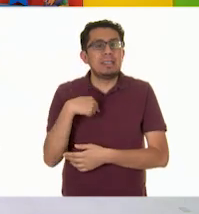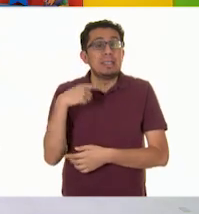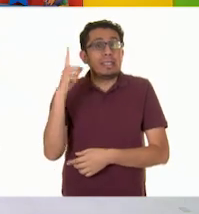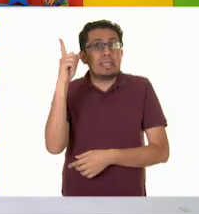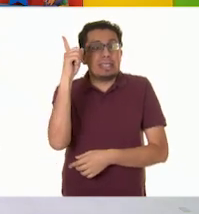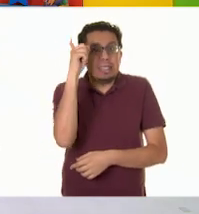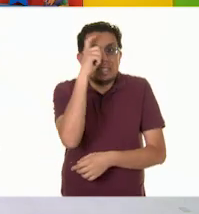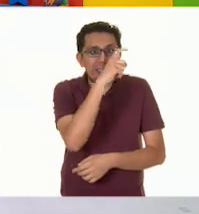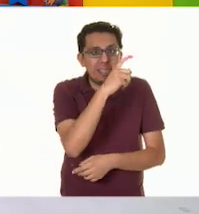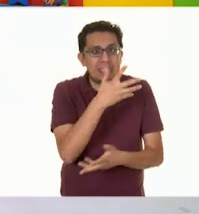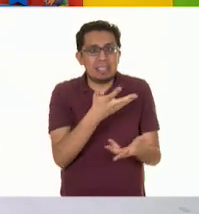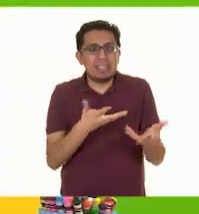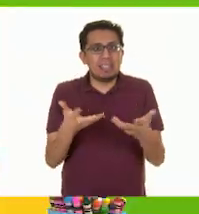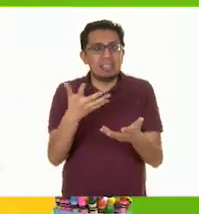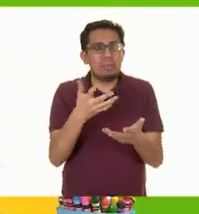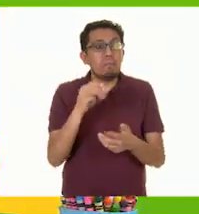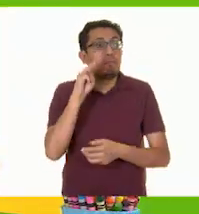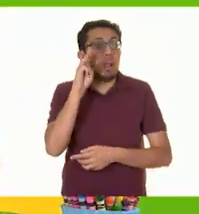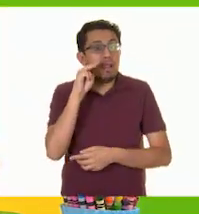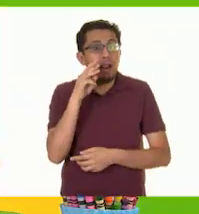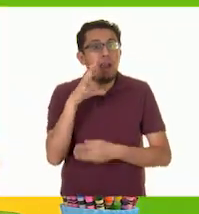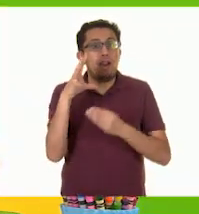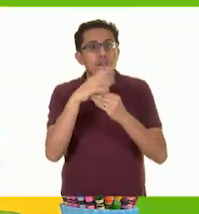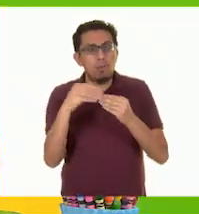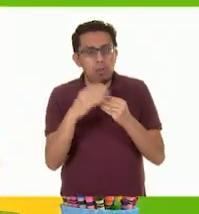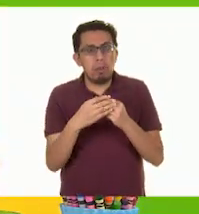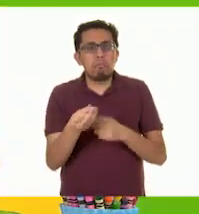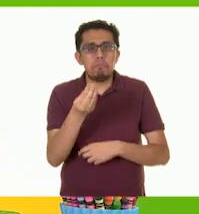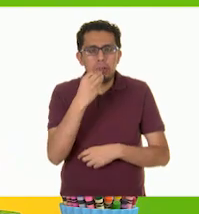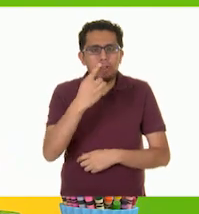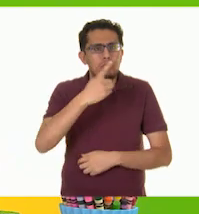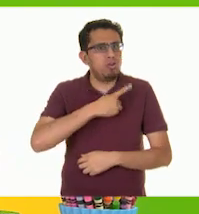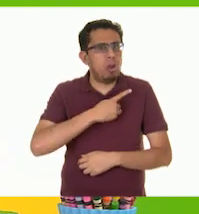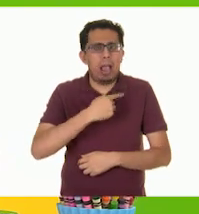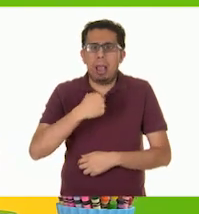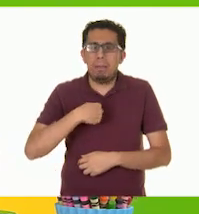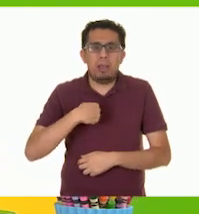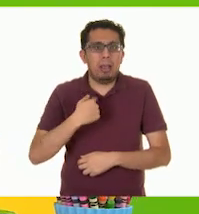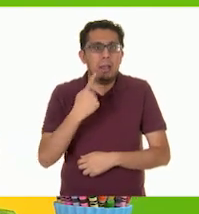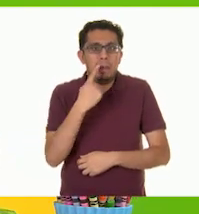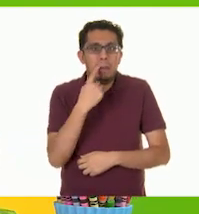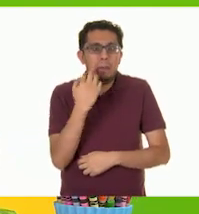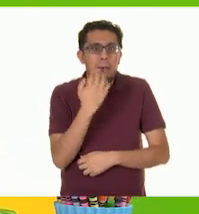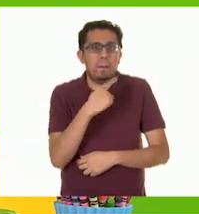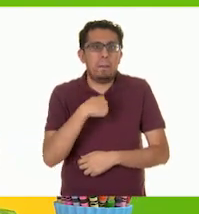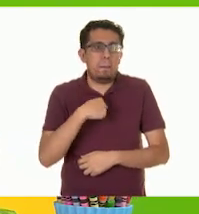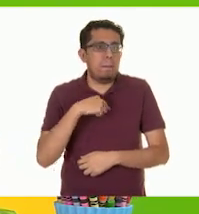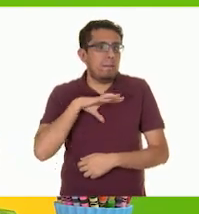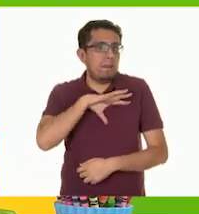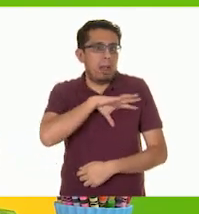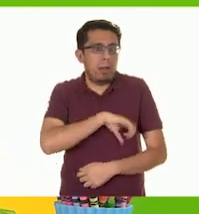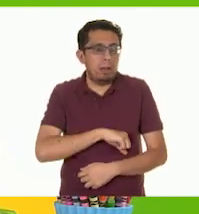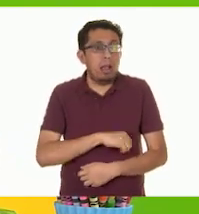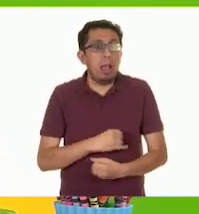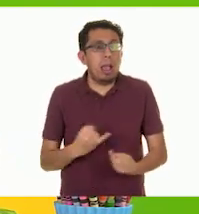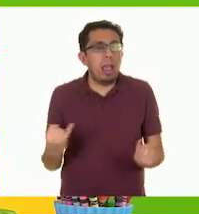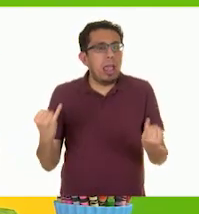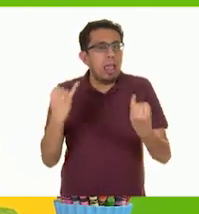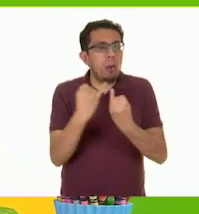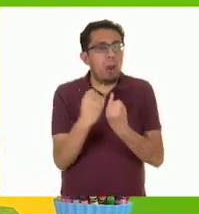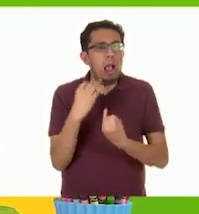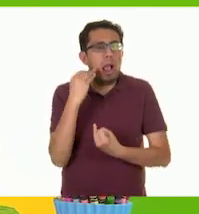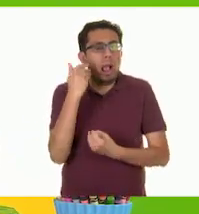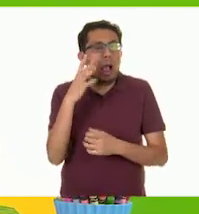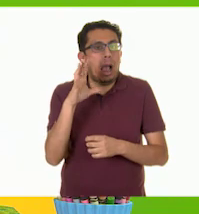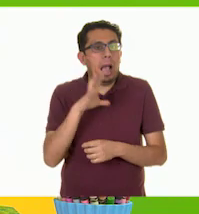Mira, la mandarina es una fruta que puede comerse sola. A mí me encanta su sabor. Y al igual que el limón, es muy